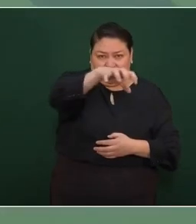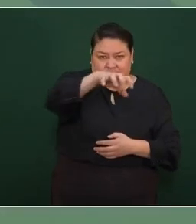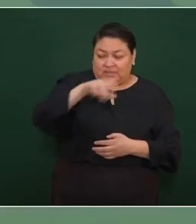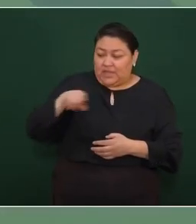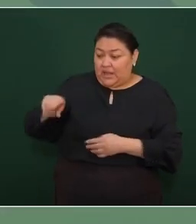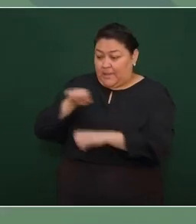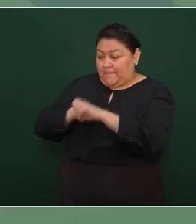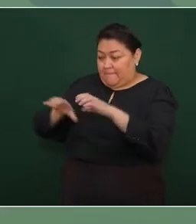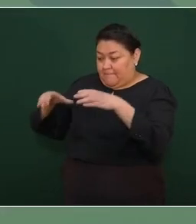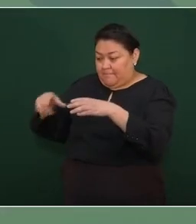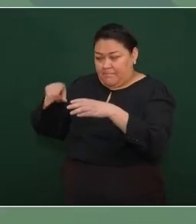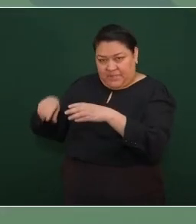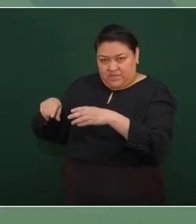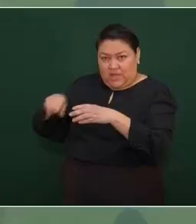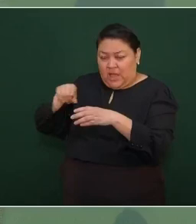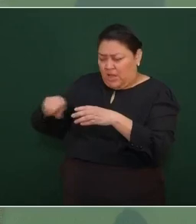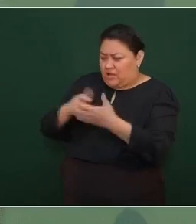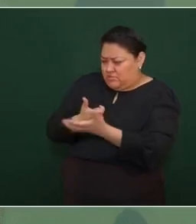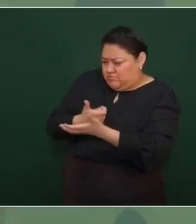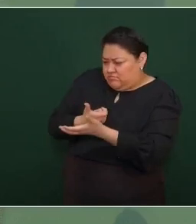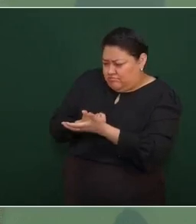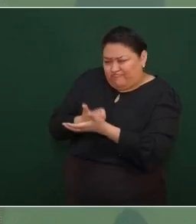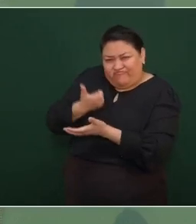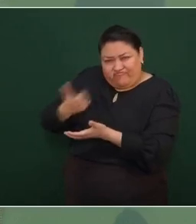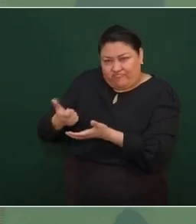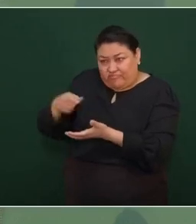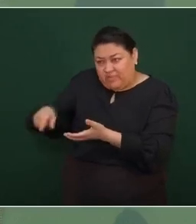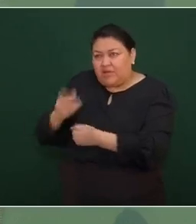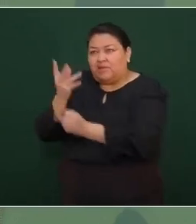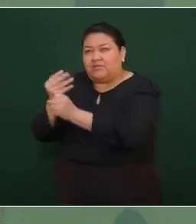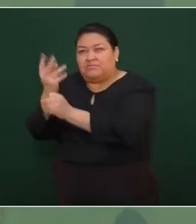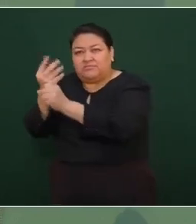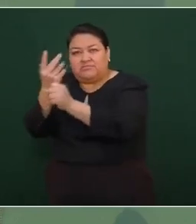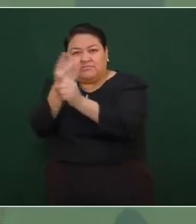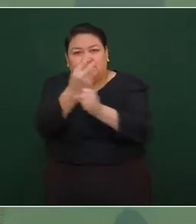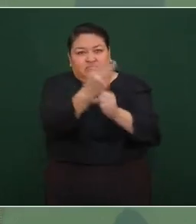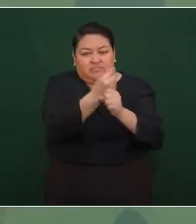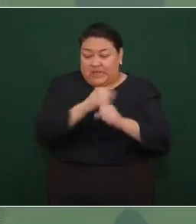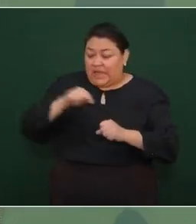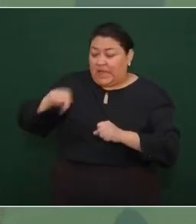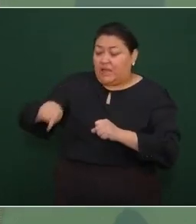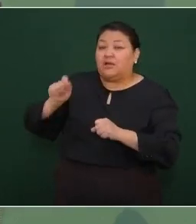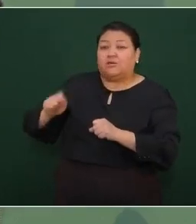Se construyeron reclusorios por empresas y se les tenía que pagar